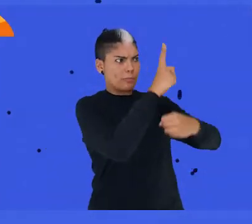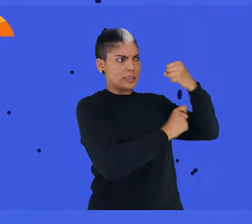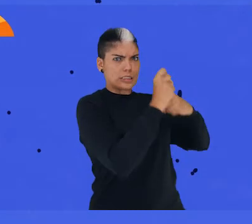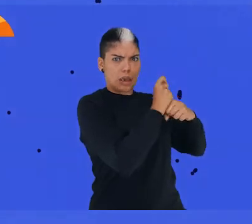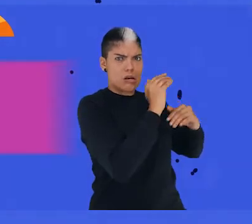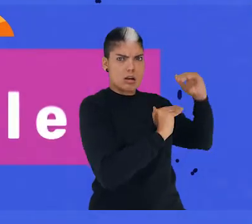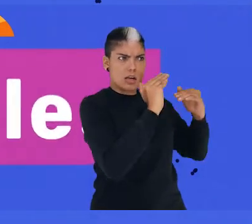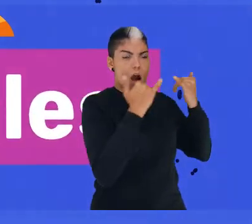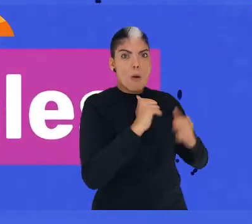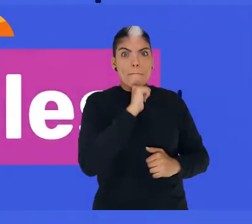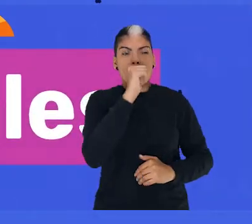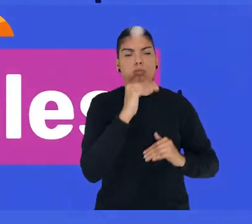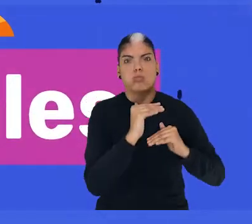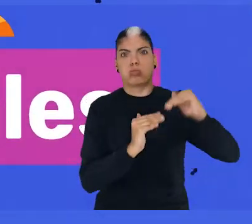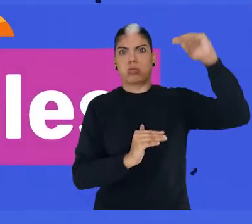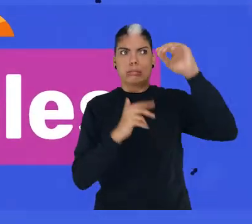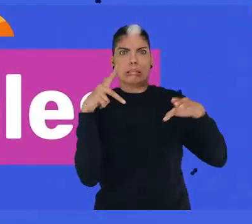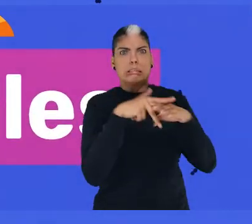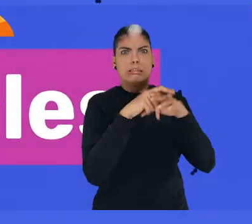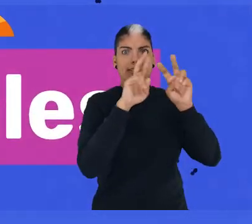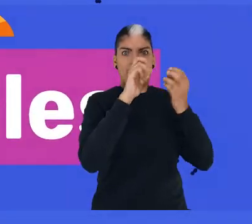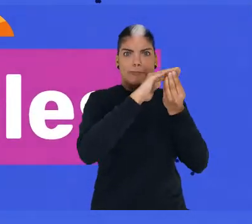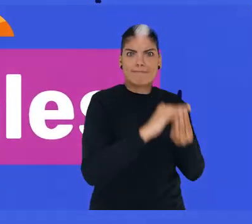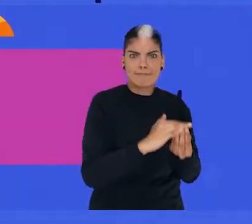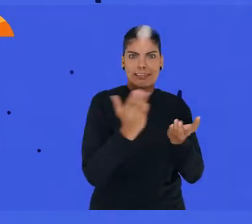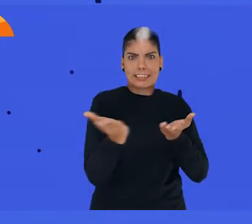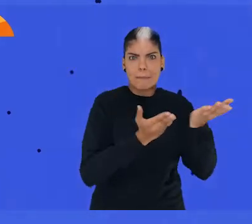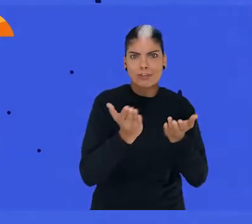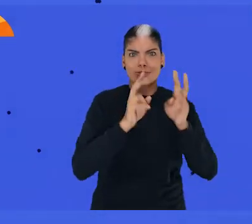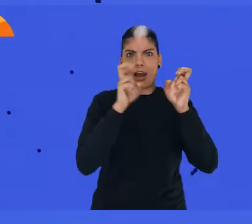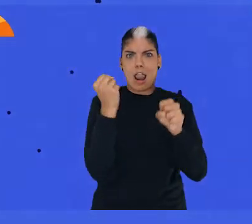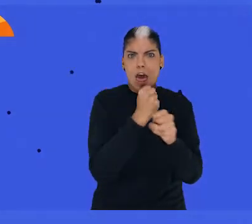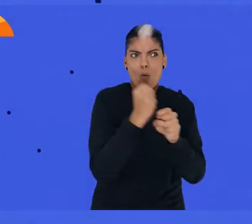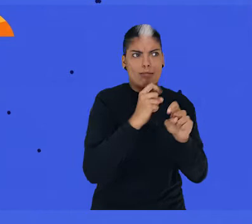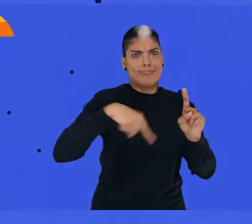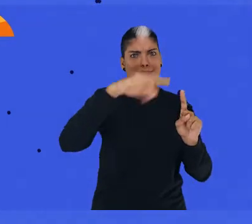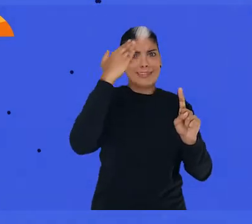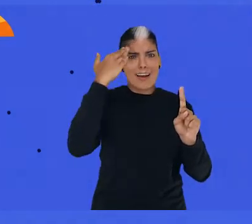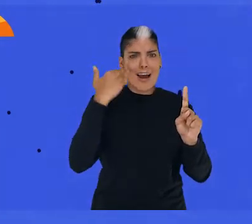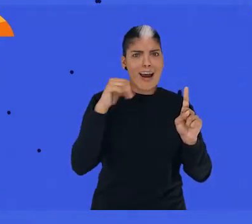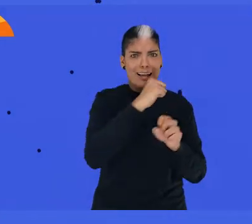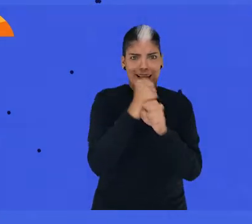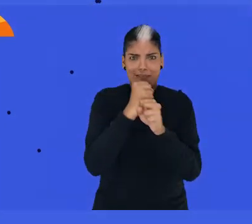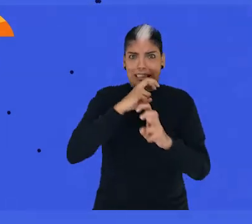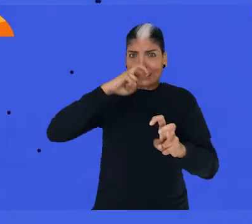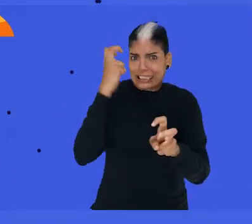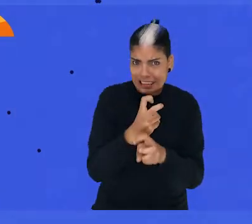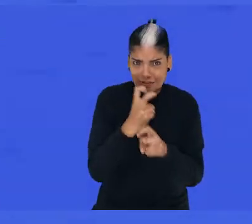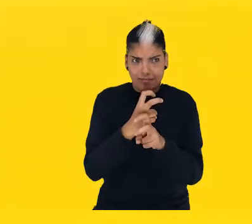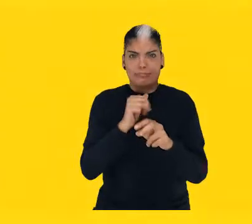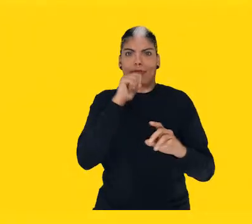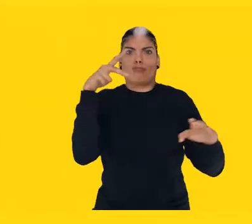agudizando. Los sectores informales de la economía, así como los dedicados a servicios, en los que las mujeres son mayoría, son los más